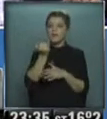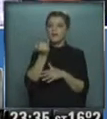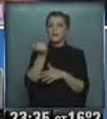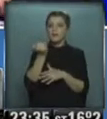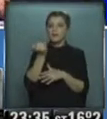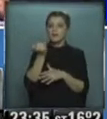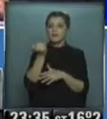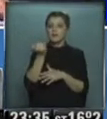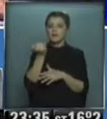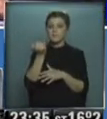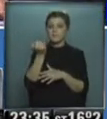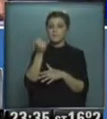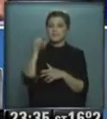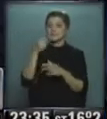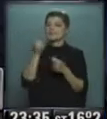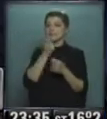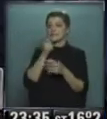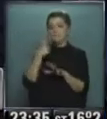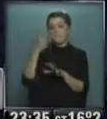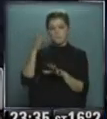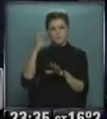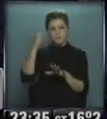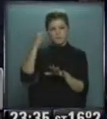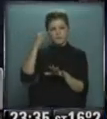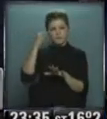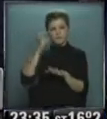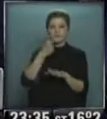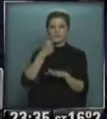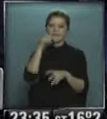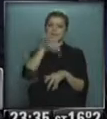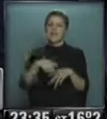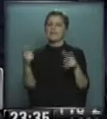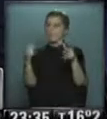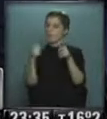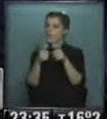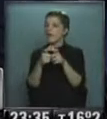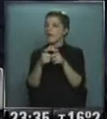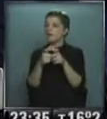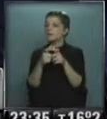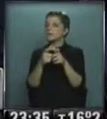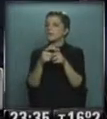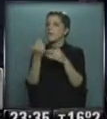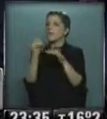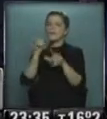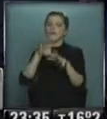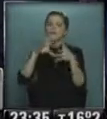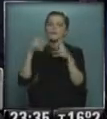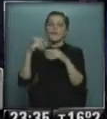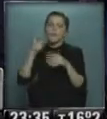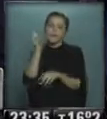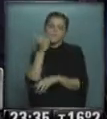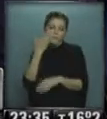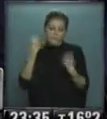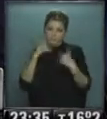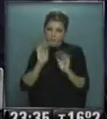a priori uno puede ser prejuicioso y suponer que era un encuentro que podía quedar en mero formalismo pero por